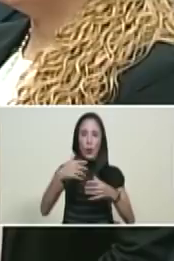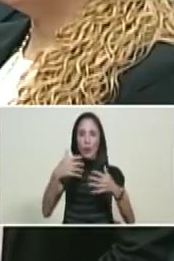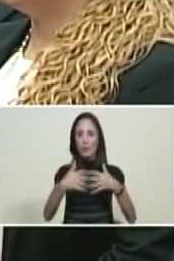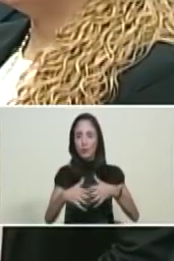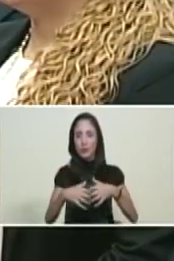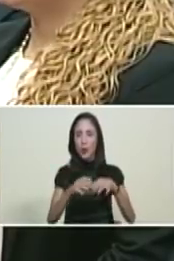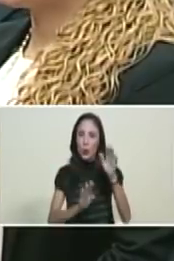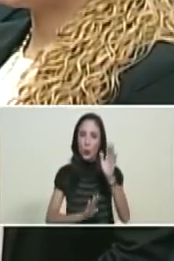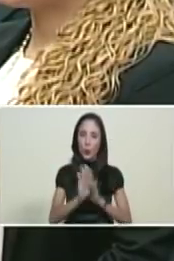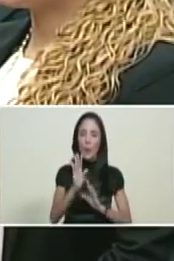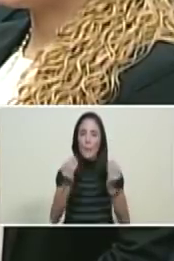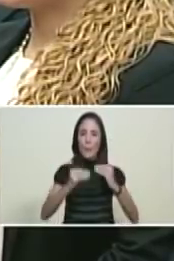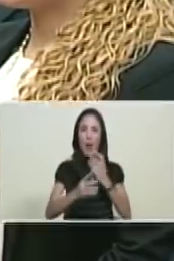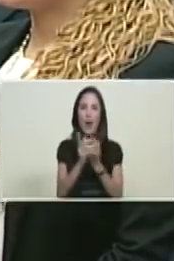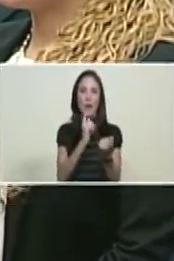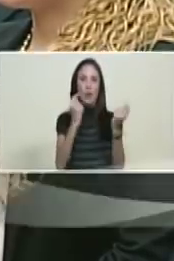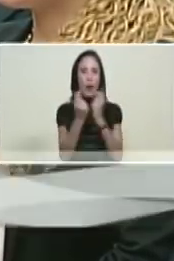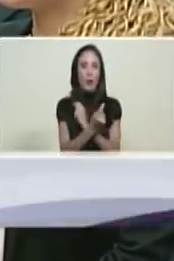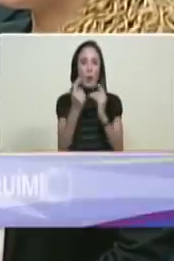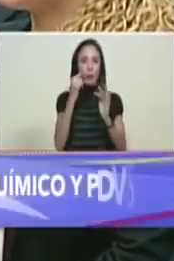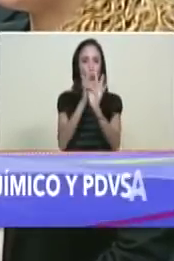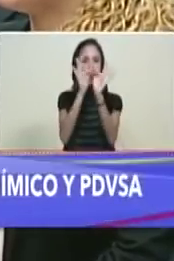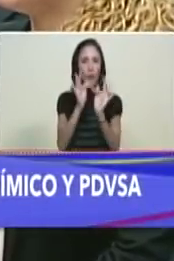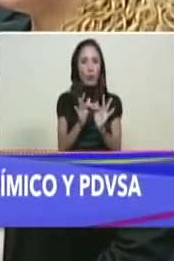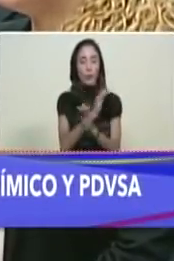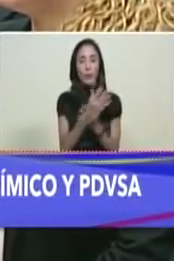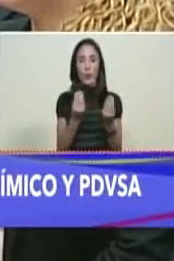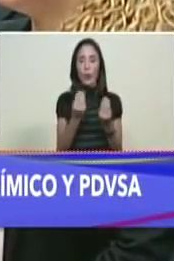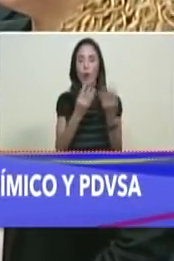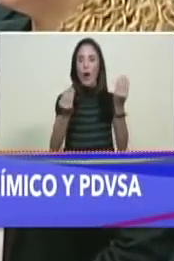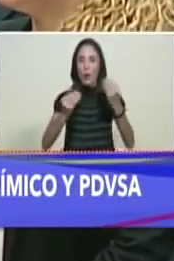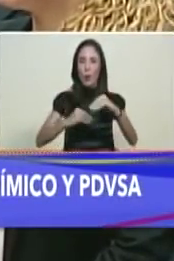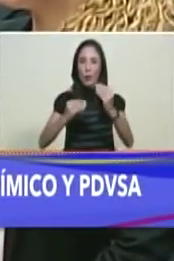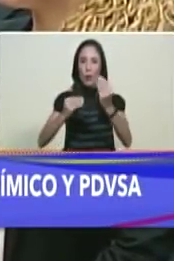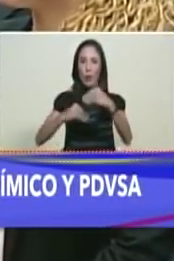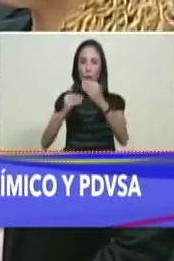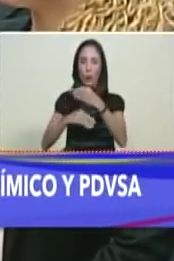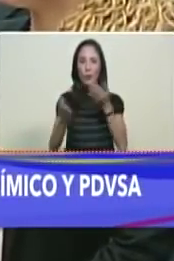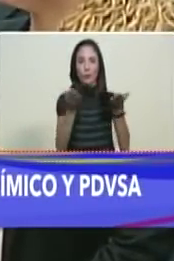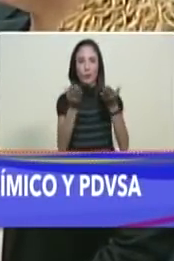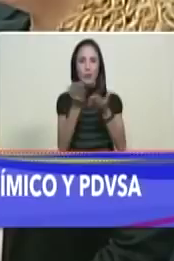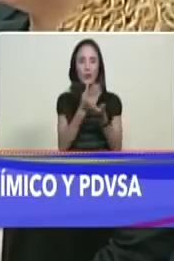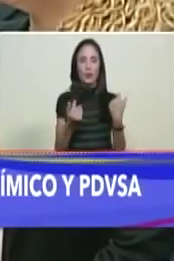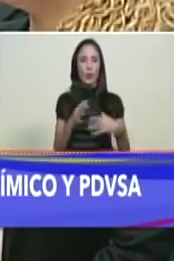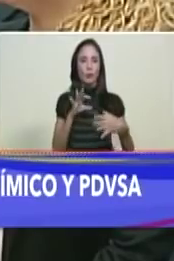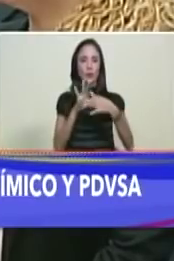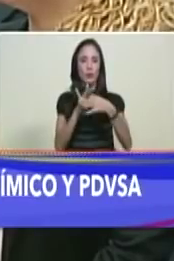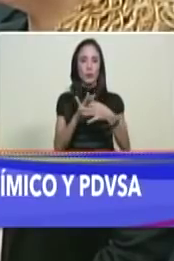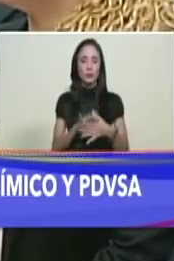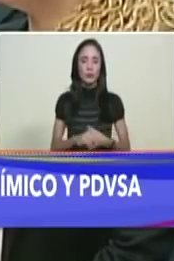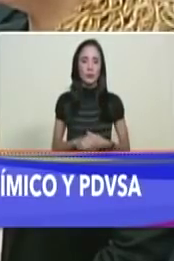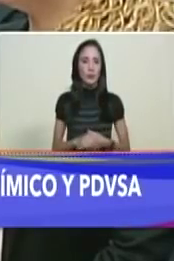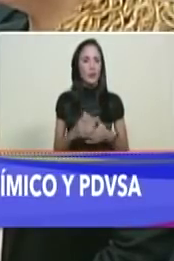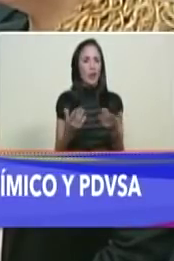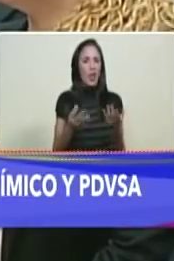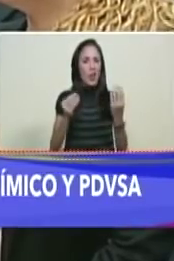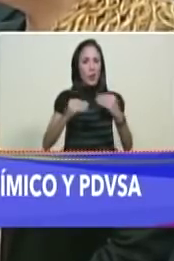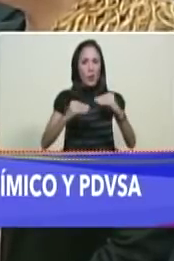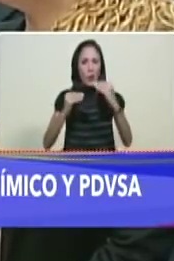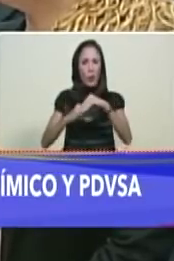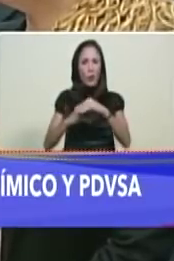concepto, que son los acuerdos de servicio conjunto. Estos acuerdos de servicio conjunto